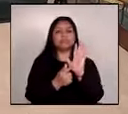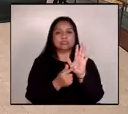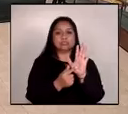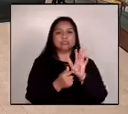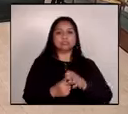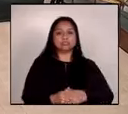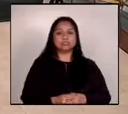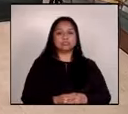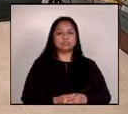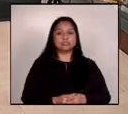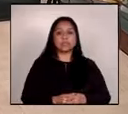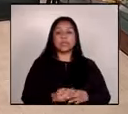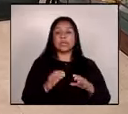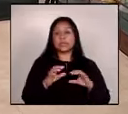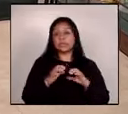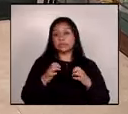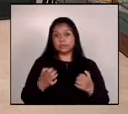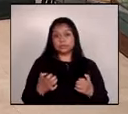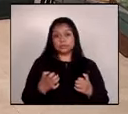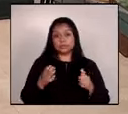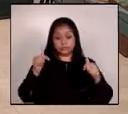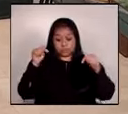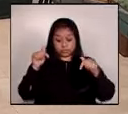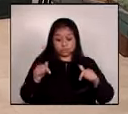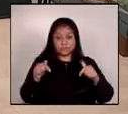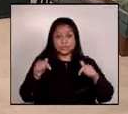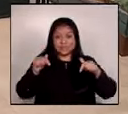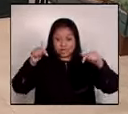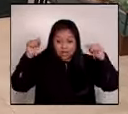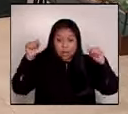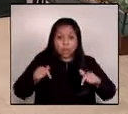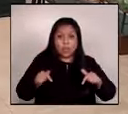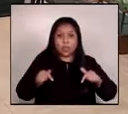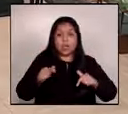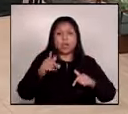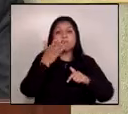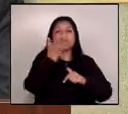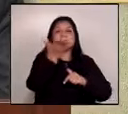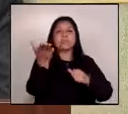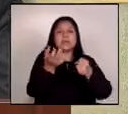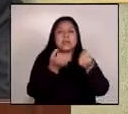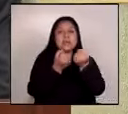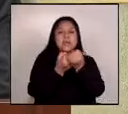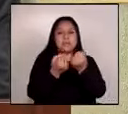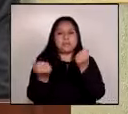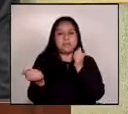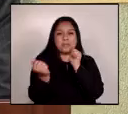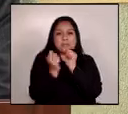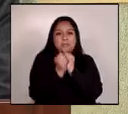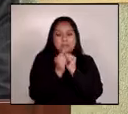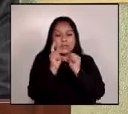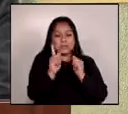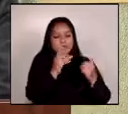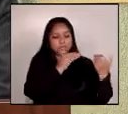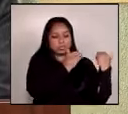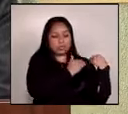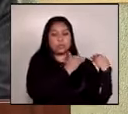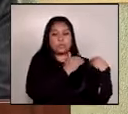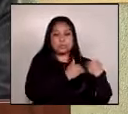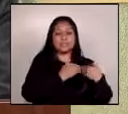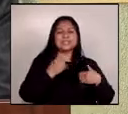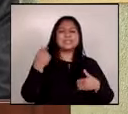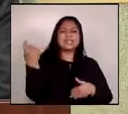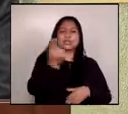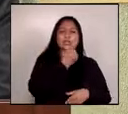por ello desde ya pido el apoyo acompañamiento y compromiso de todas